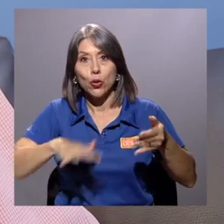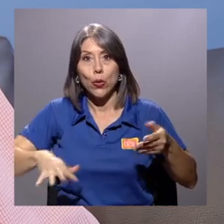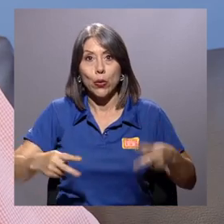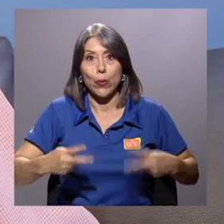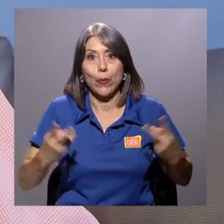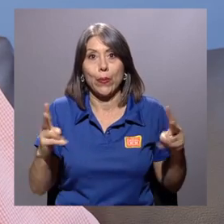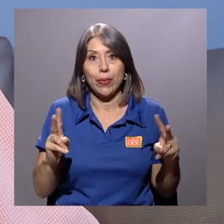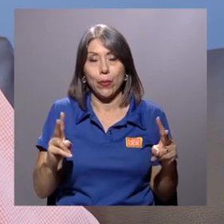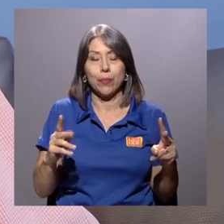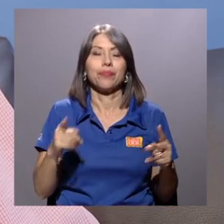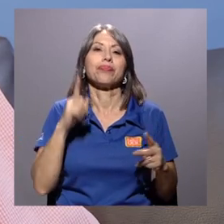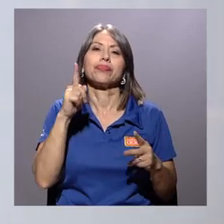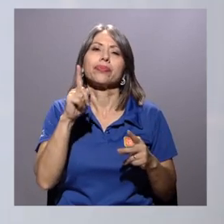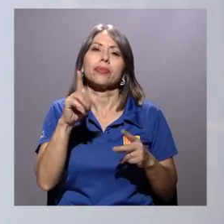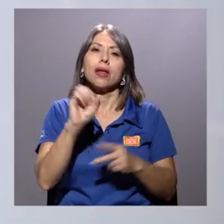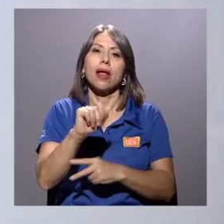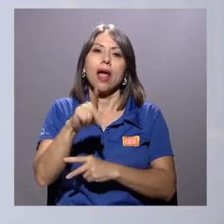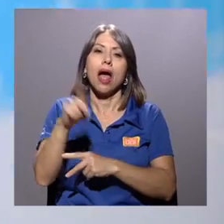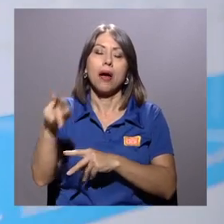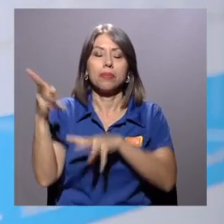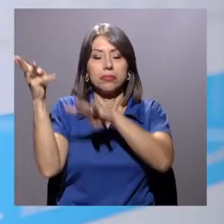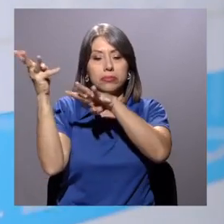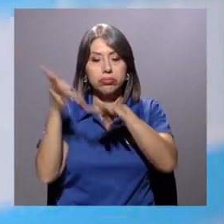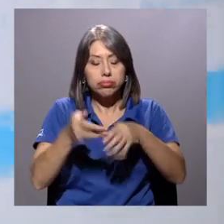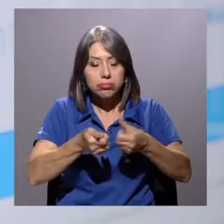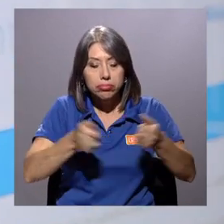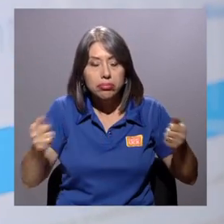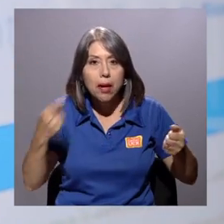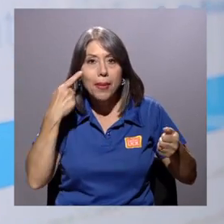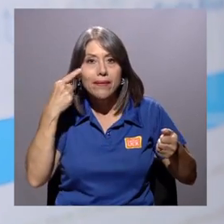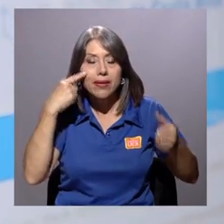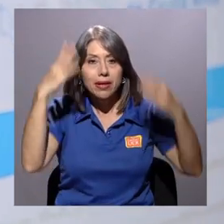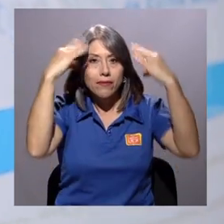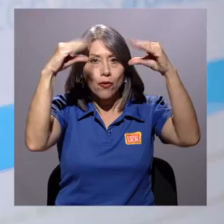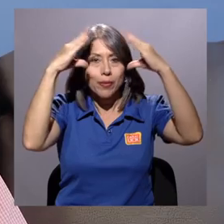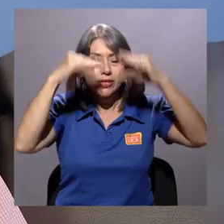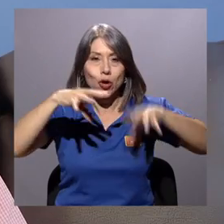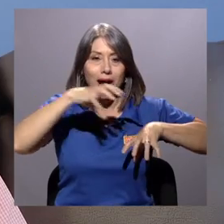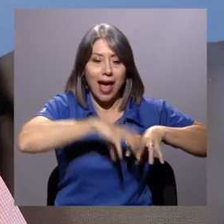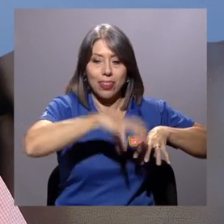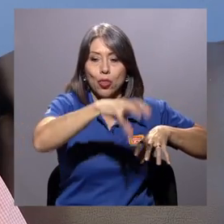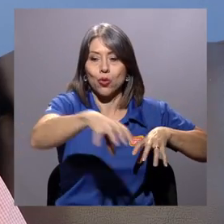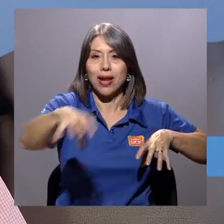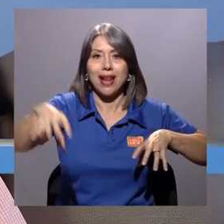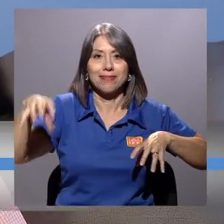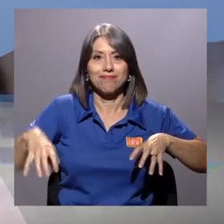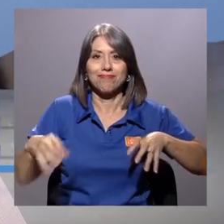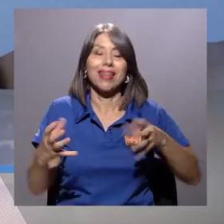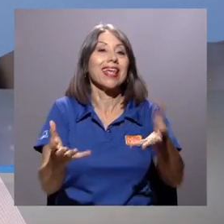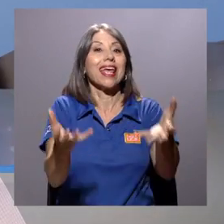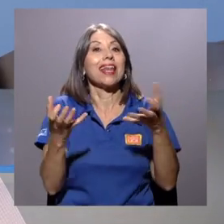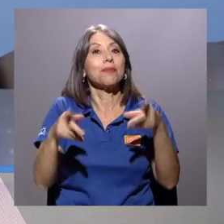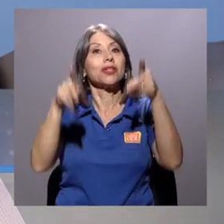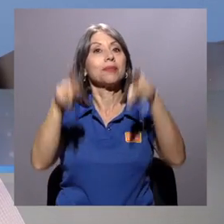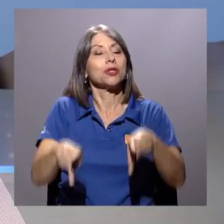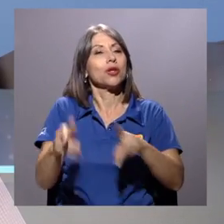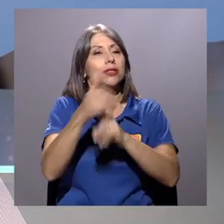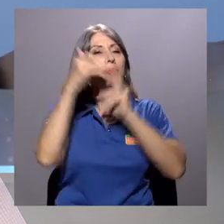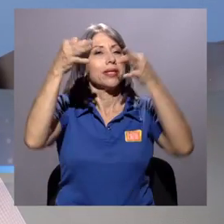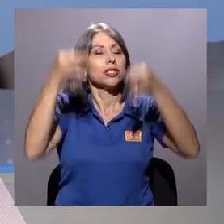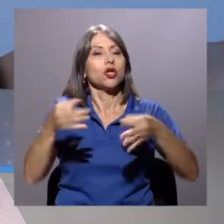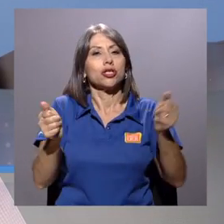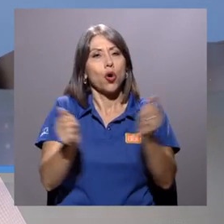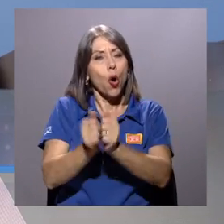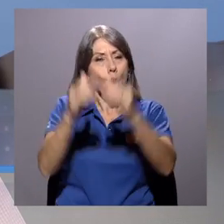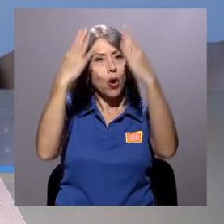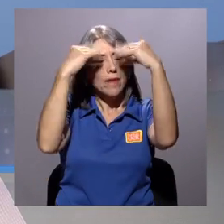aplicación que desarrollamos para poder visualizar información a nivel cantonal. Queremos que las personas tomen decisiones de una manera informada y de